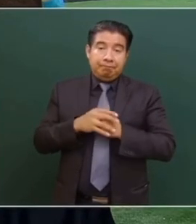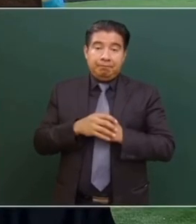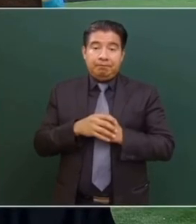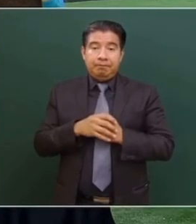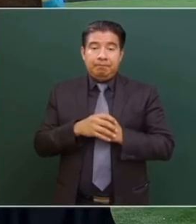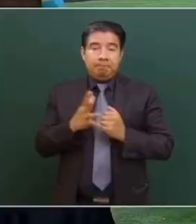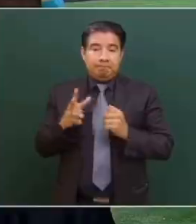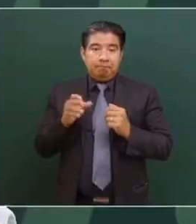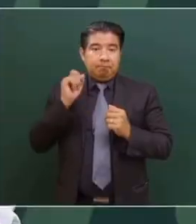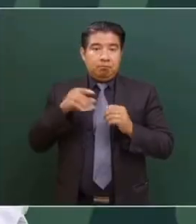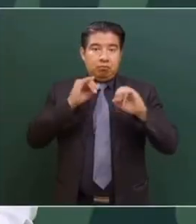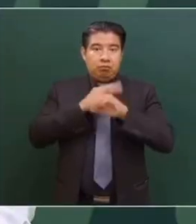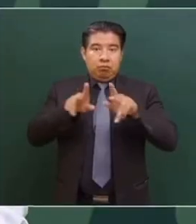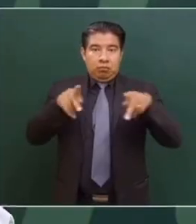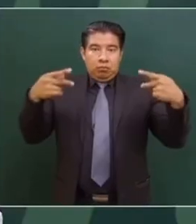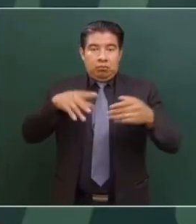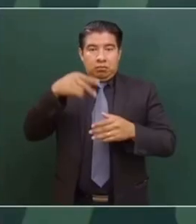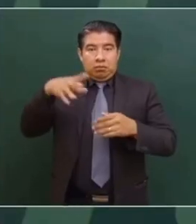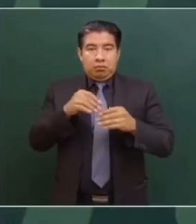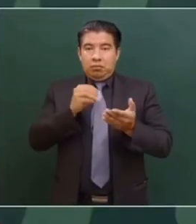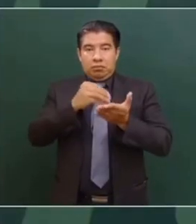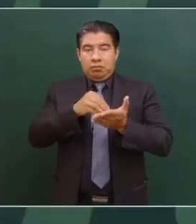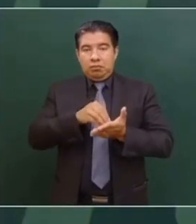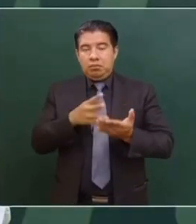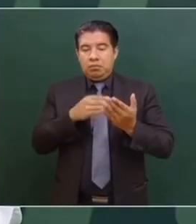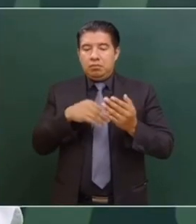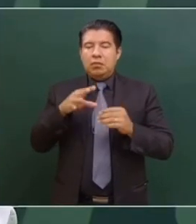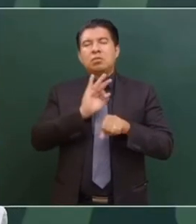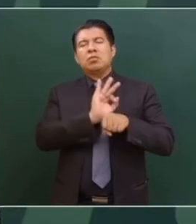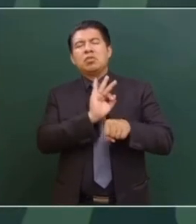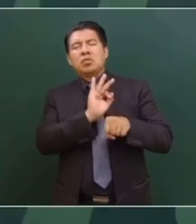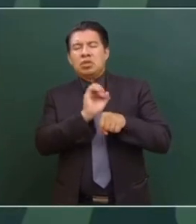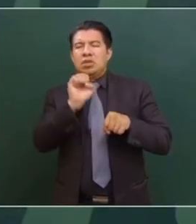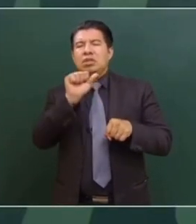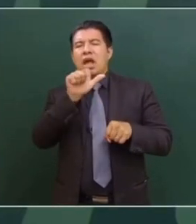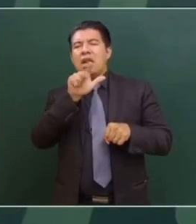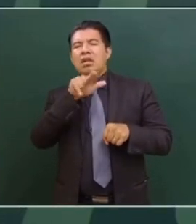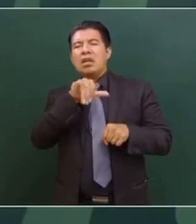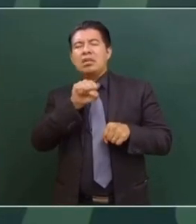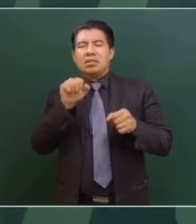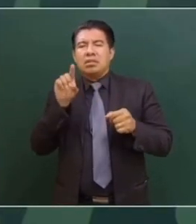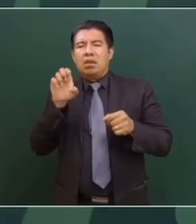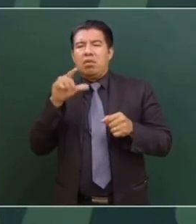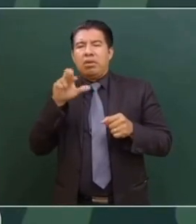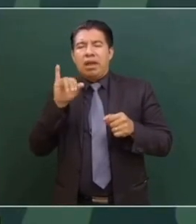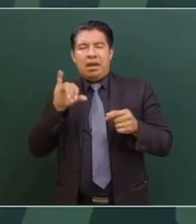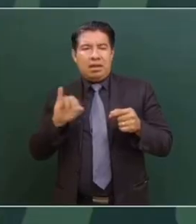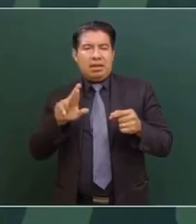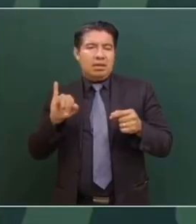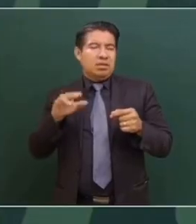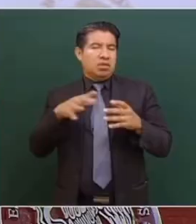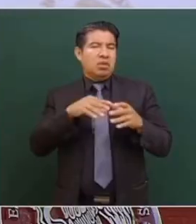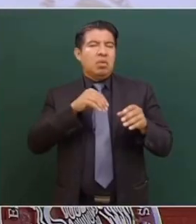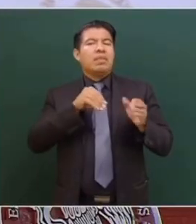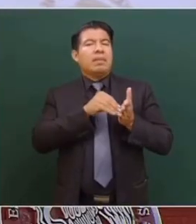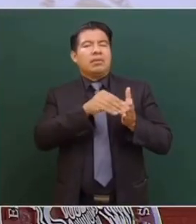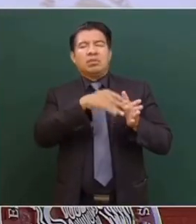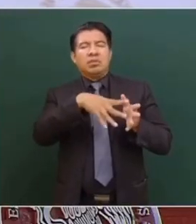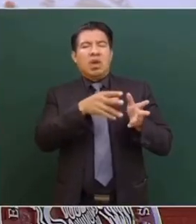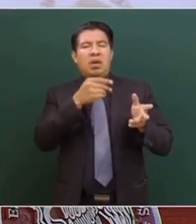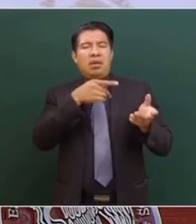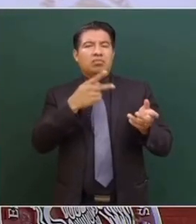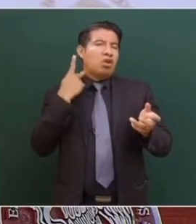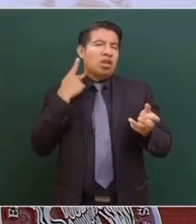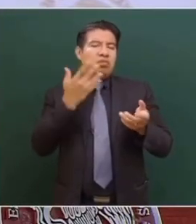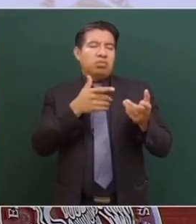periódico que defiende a Salinas de Gortari, que defiende a los que saquearon del país y